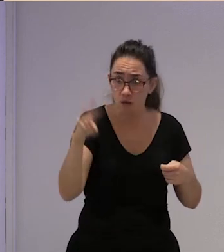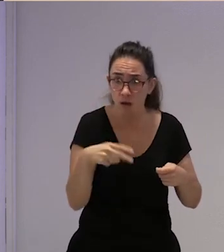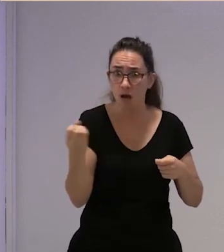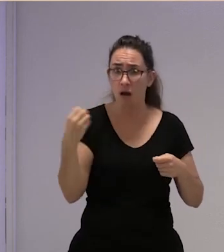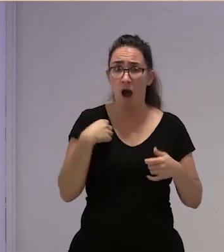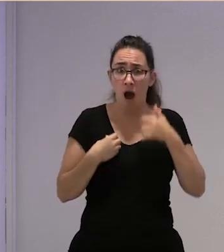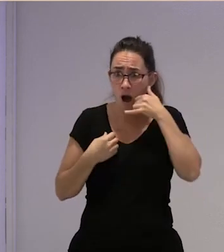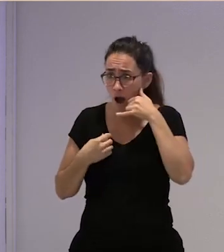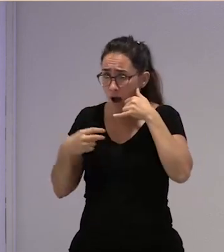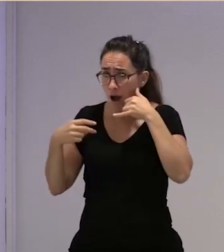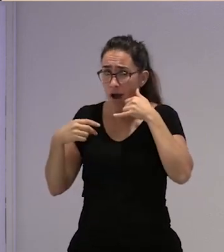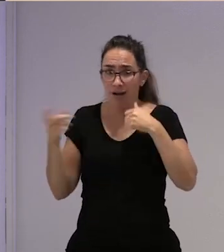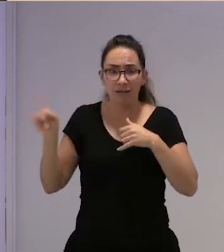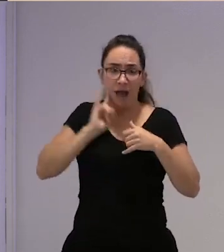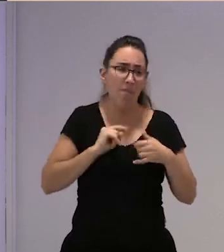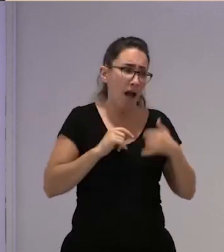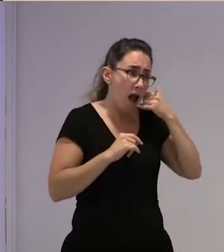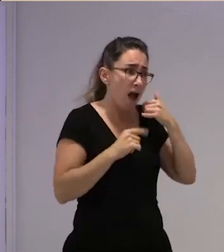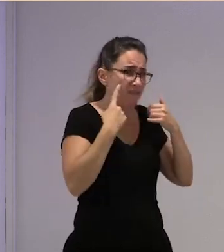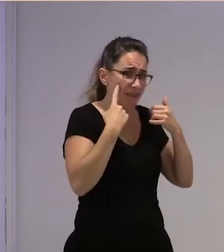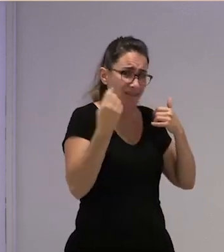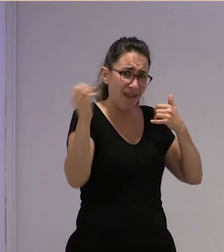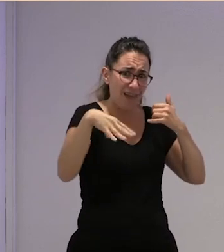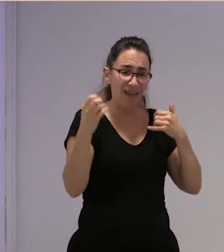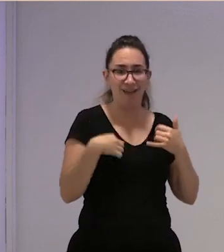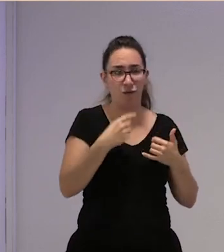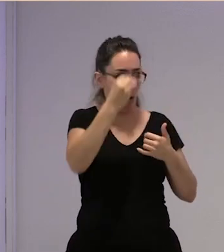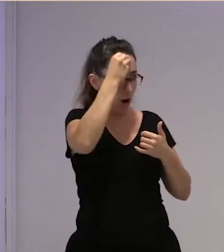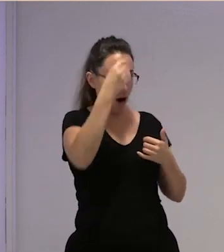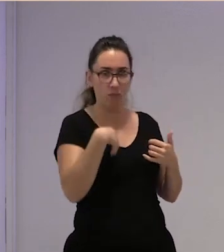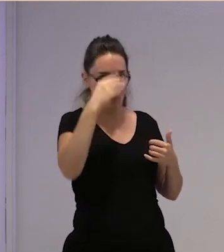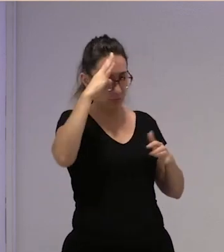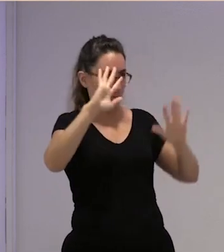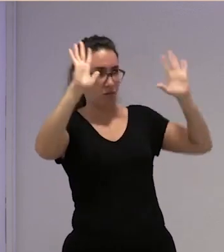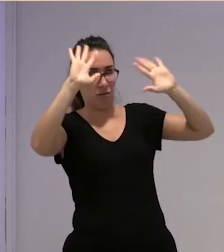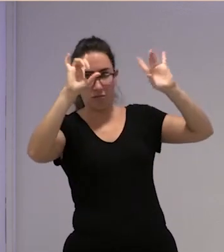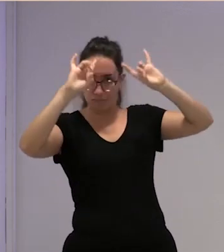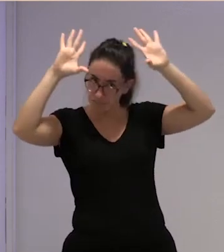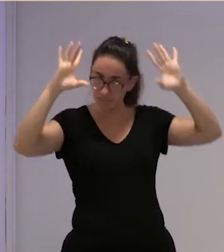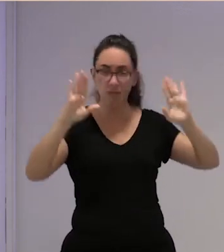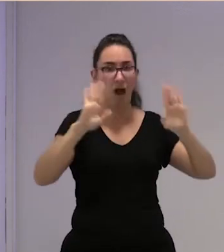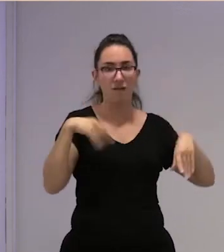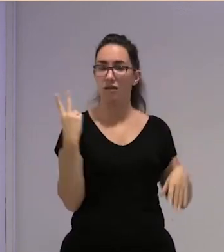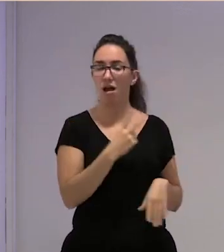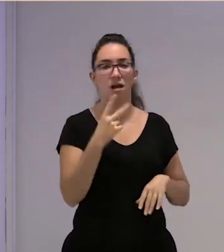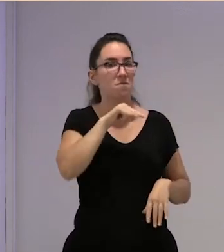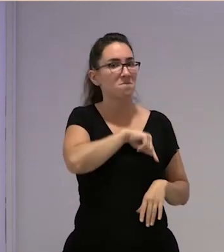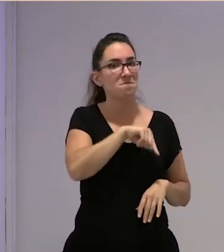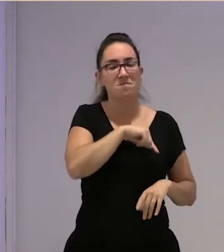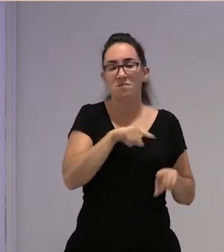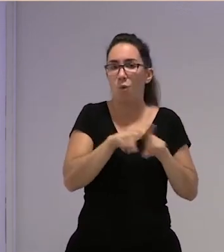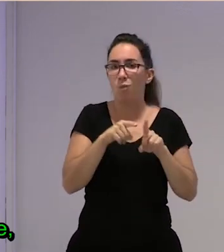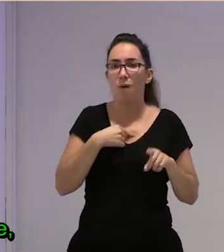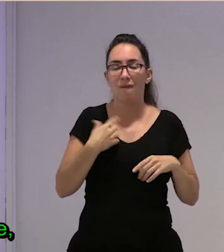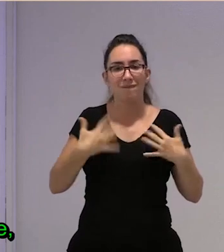nadie aquí ya que nos han ingresado 300 digo esto que es Dios mío de mi alma y claro la verdad es que nos quedamos pues con